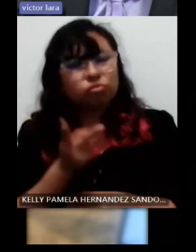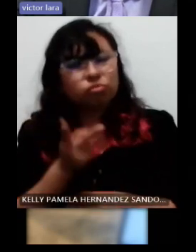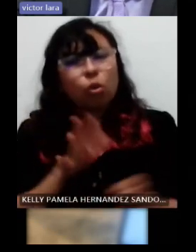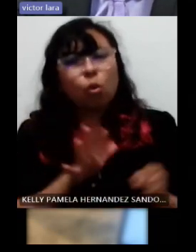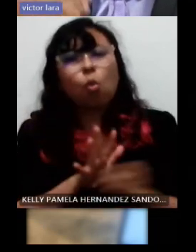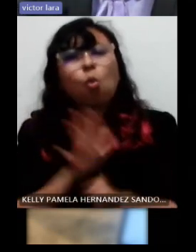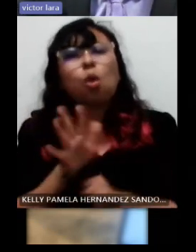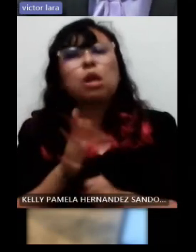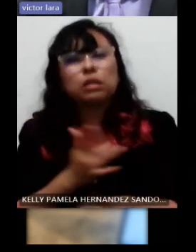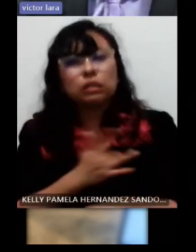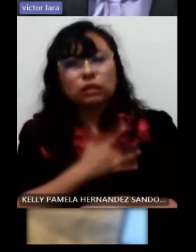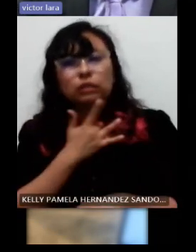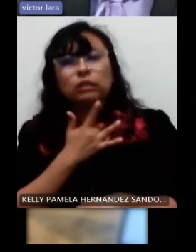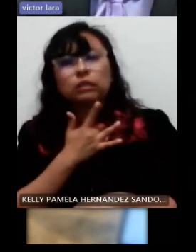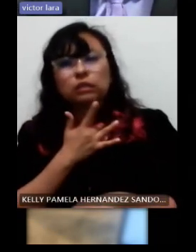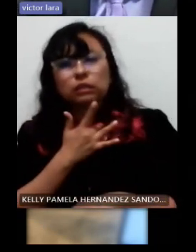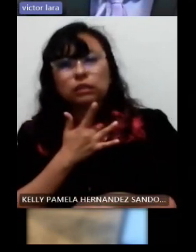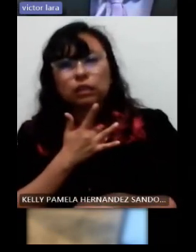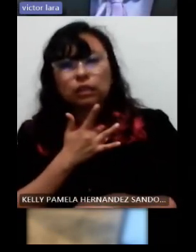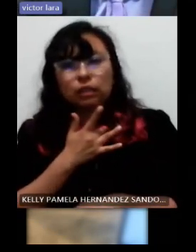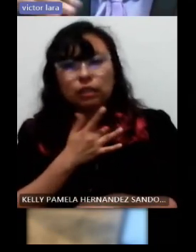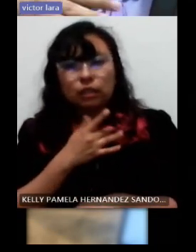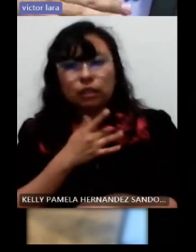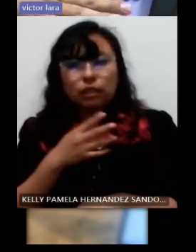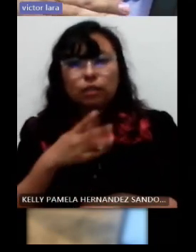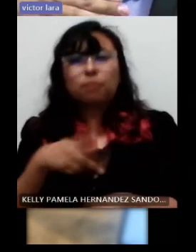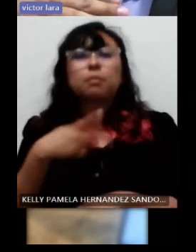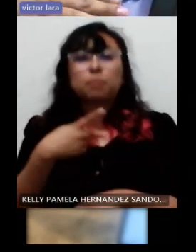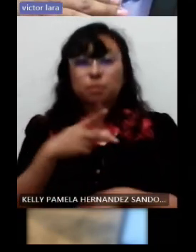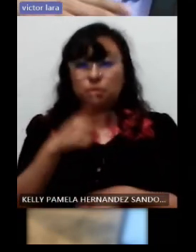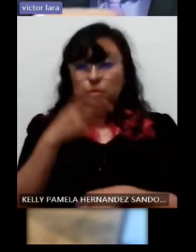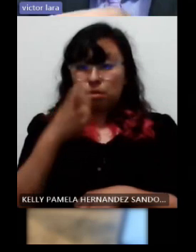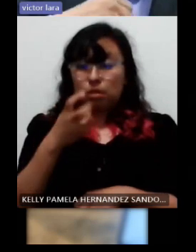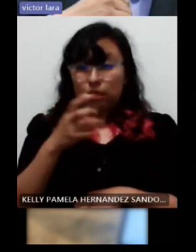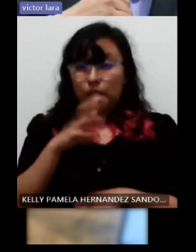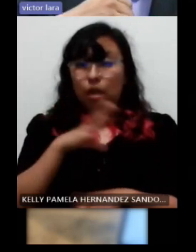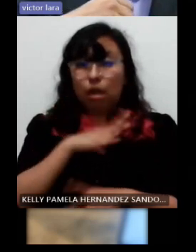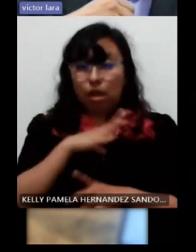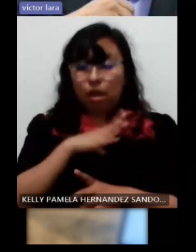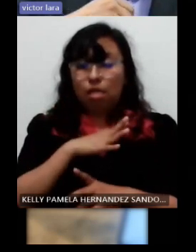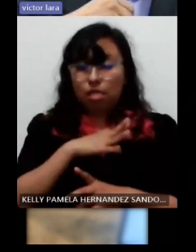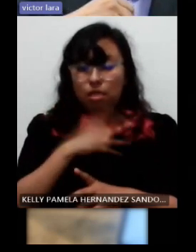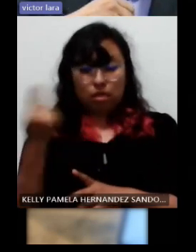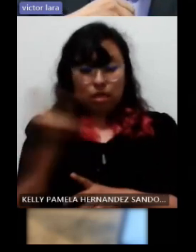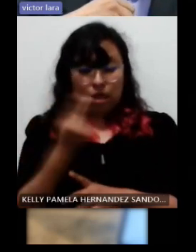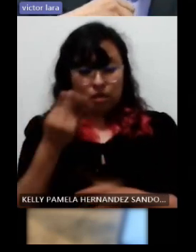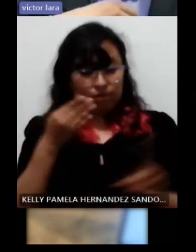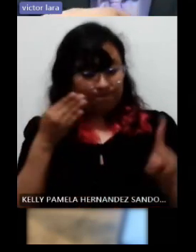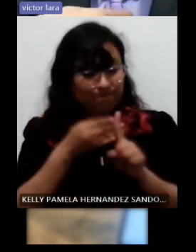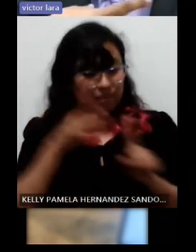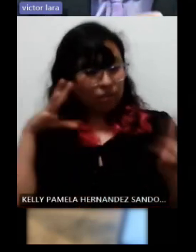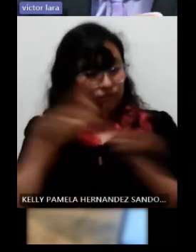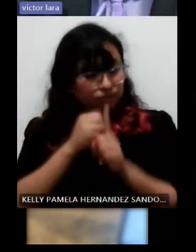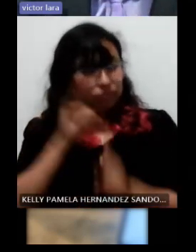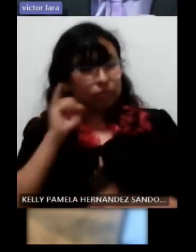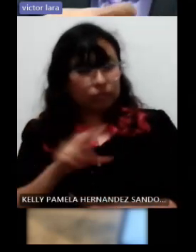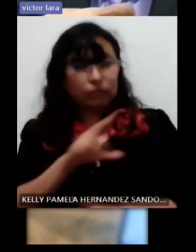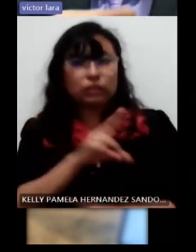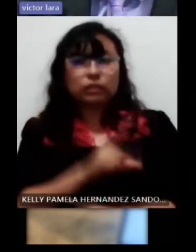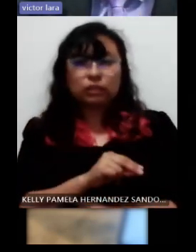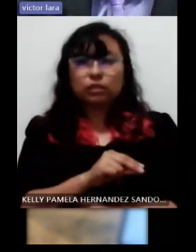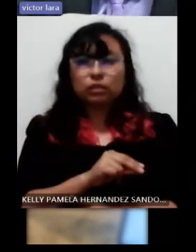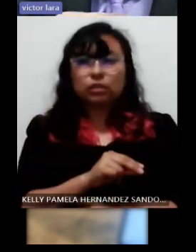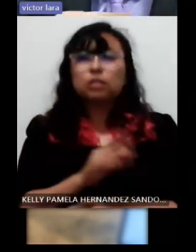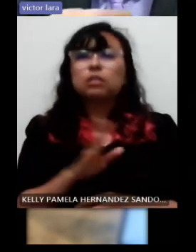y si la expectativa visual va a cumplir con la necesidad específica que necesita el paciente en ocasiones